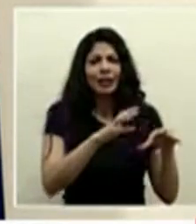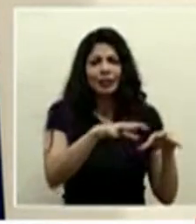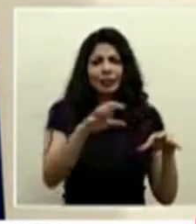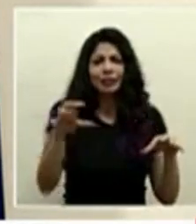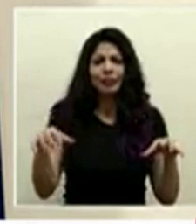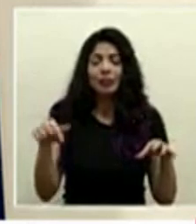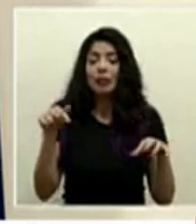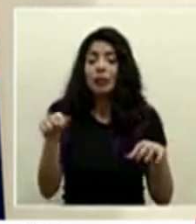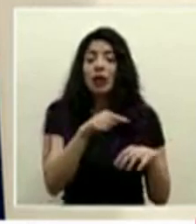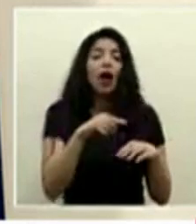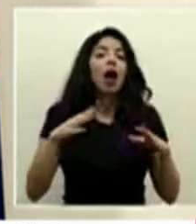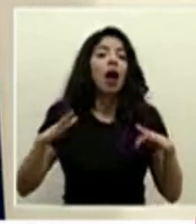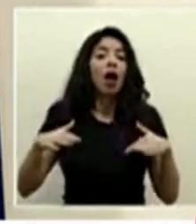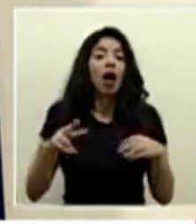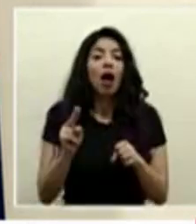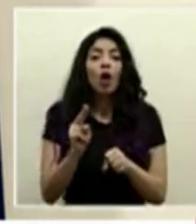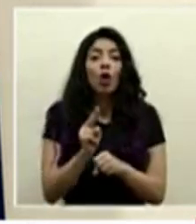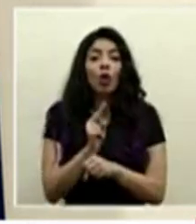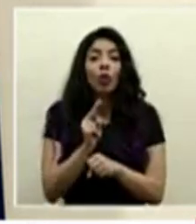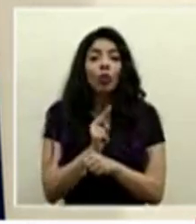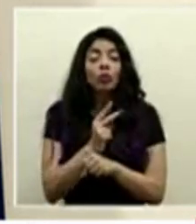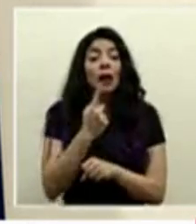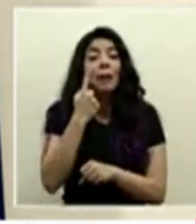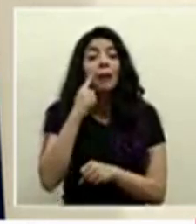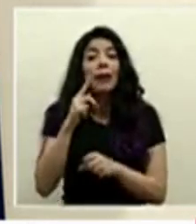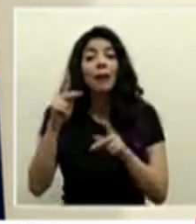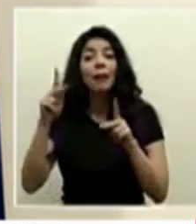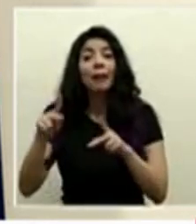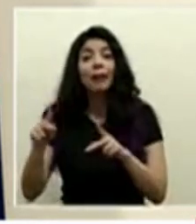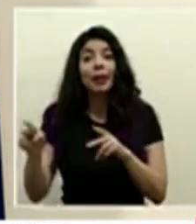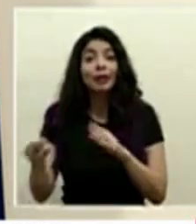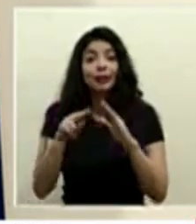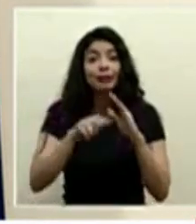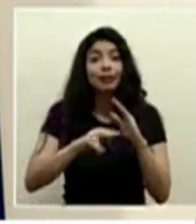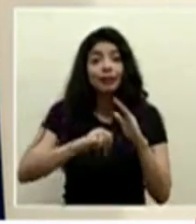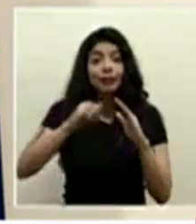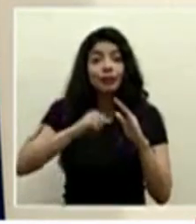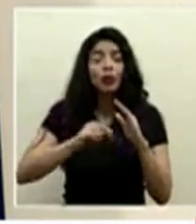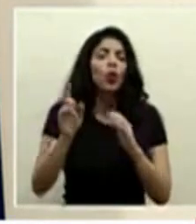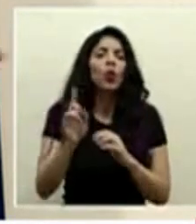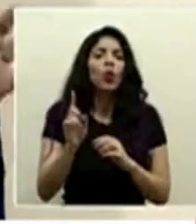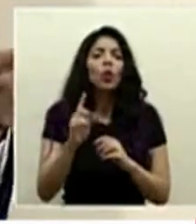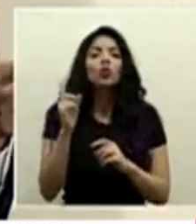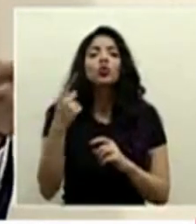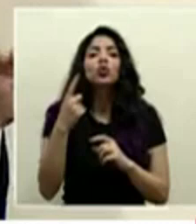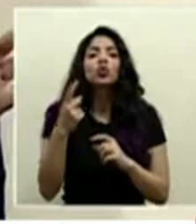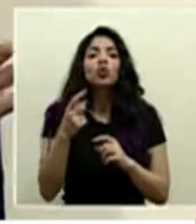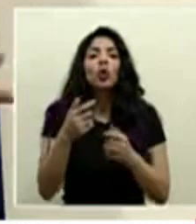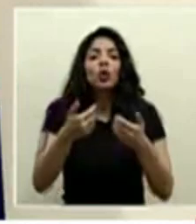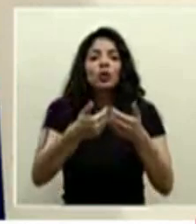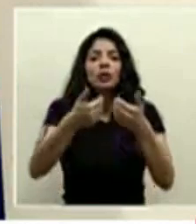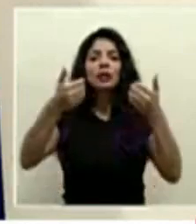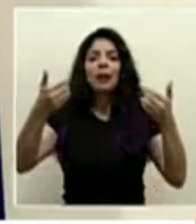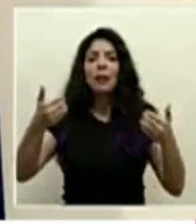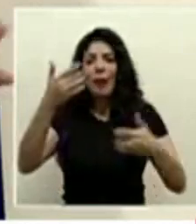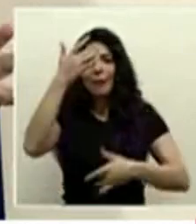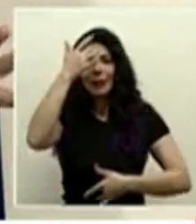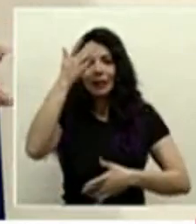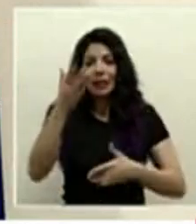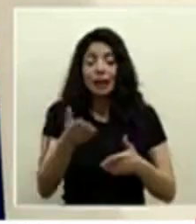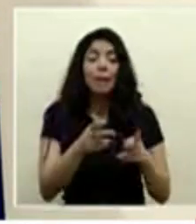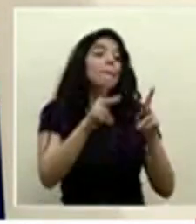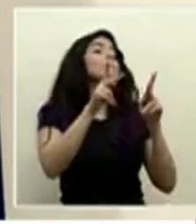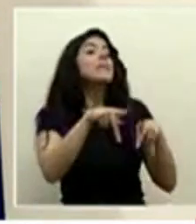no los hemos estado usando para internar pacientes sino para un manejo diferenciado de pacientes que tienen